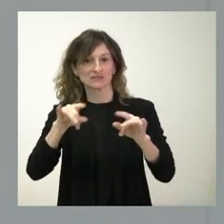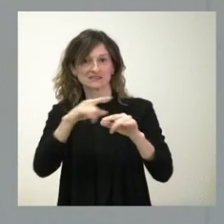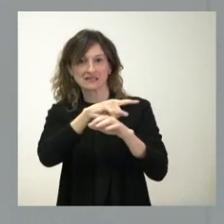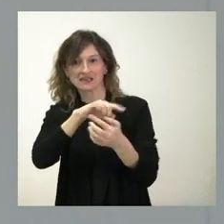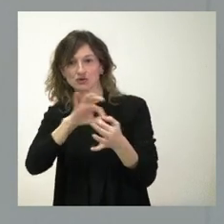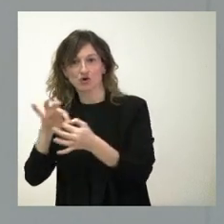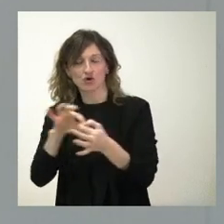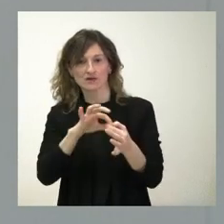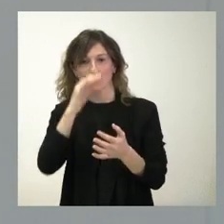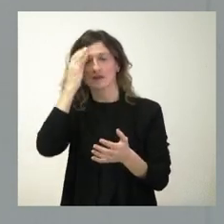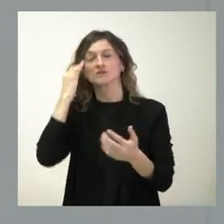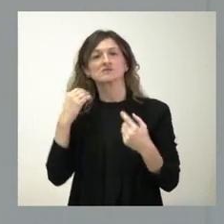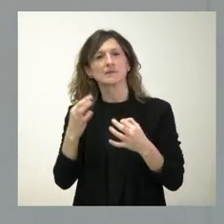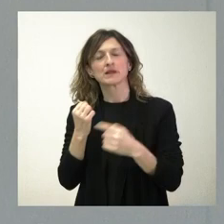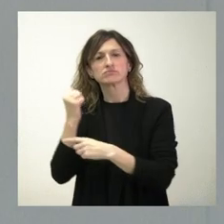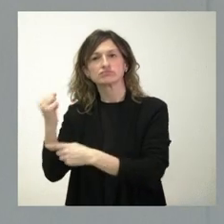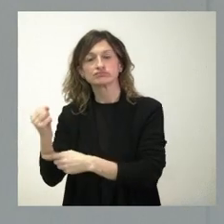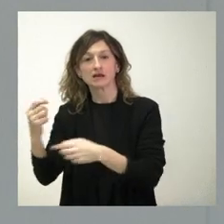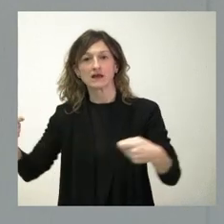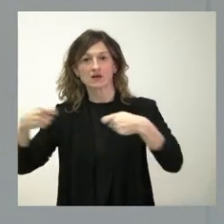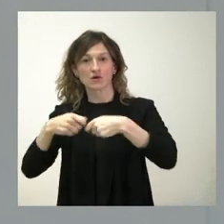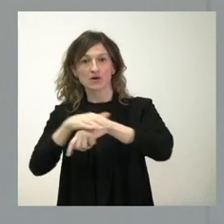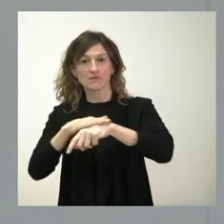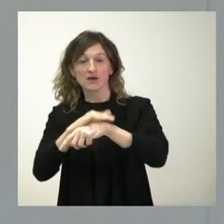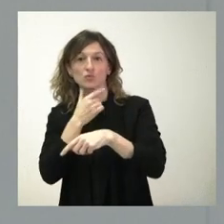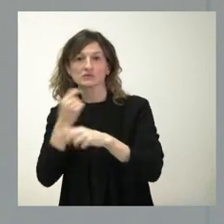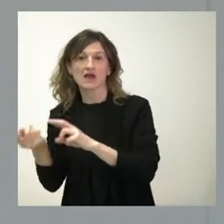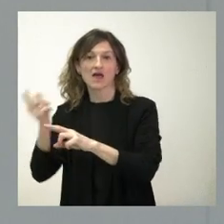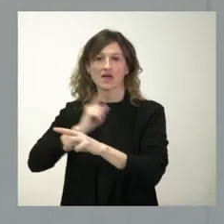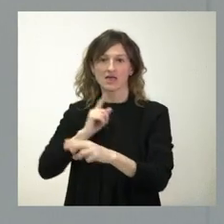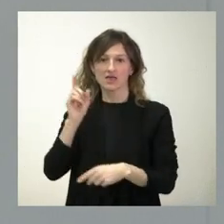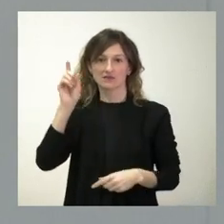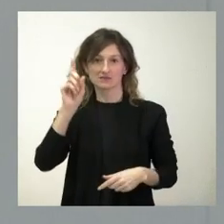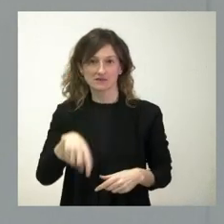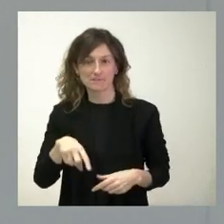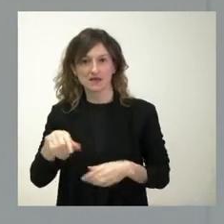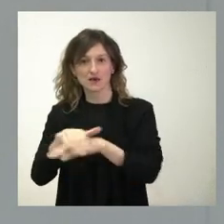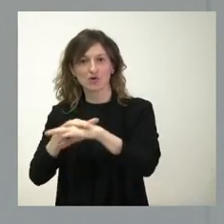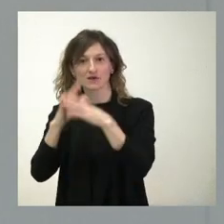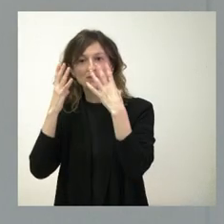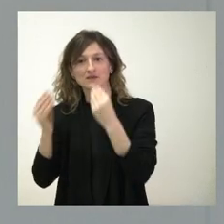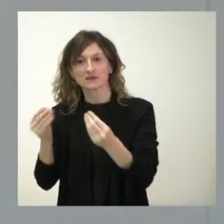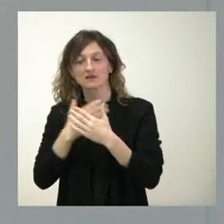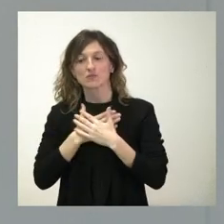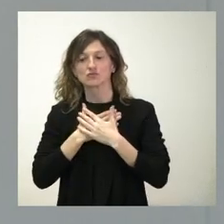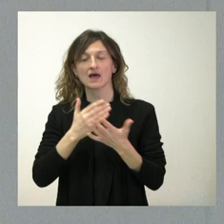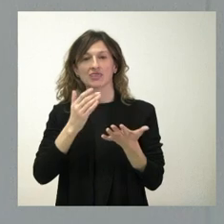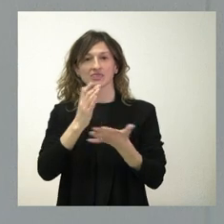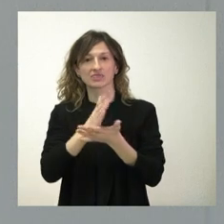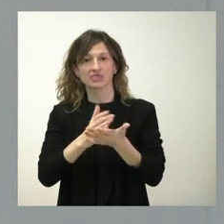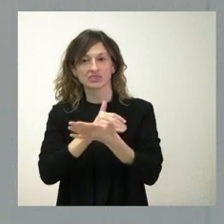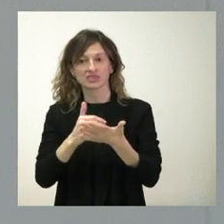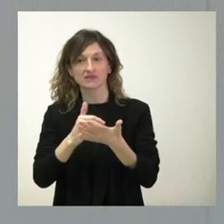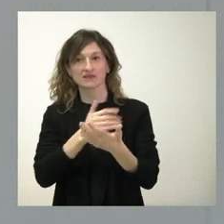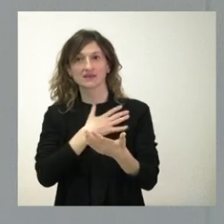que nosotros hacemos al Gobierno para la cogobernanza, nos gustaría que fuera entendida por el Gobierno como una voluntad de las comunidades autónomas de